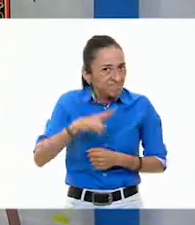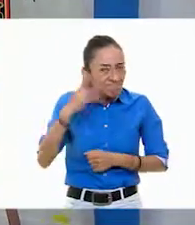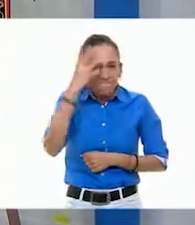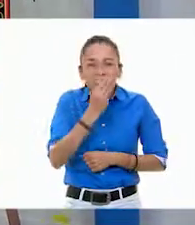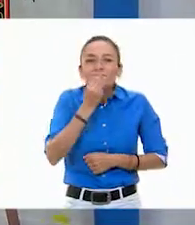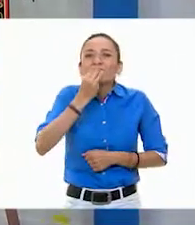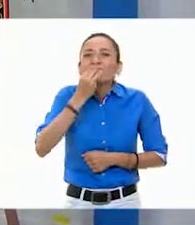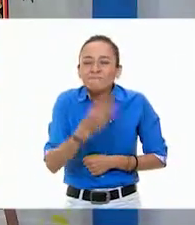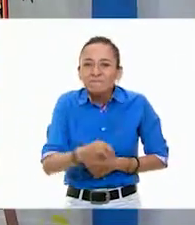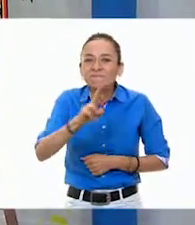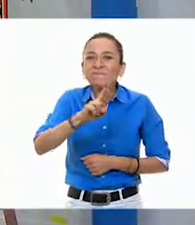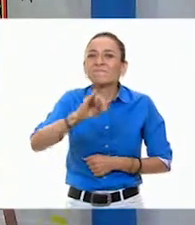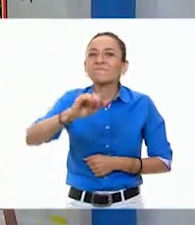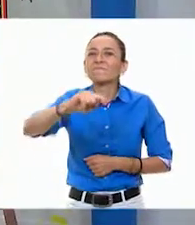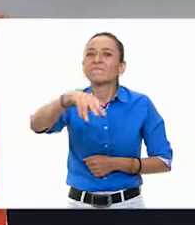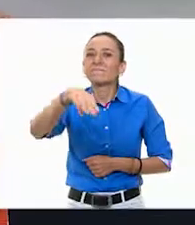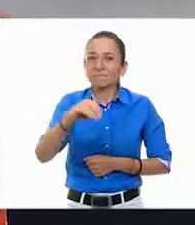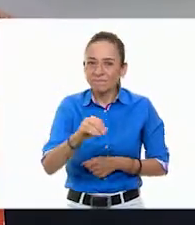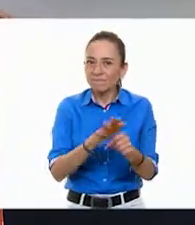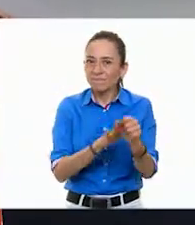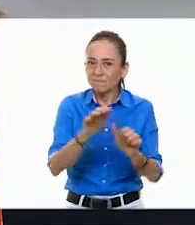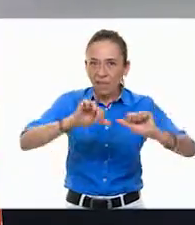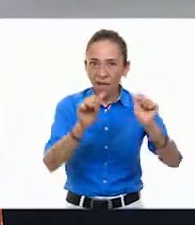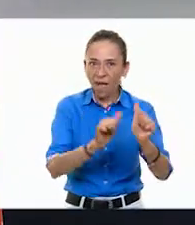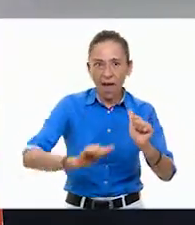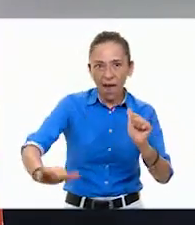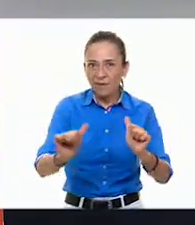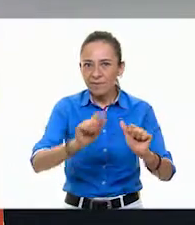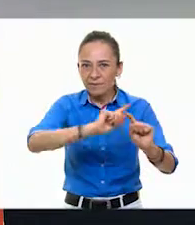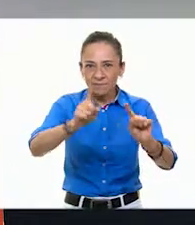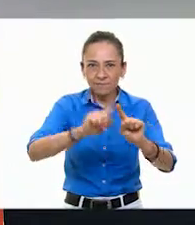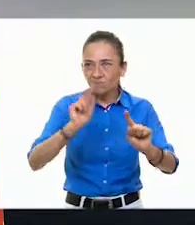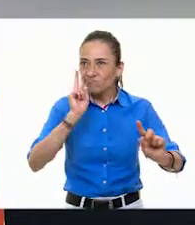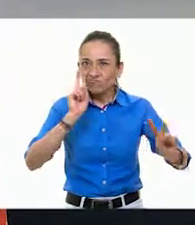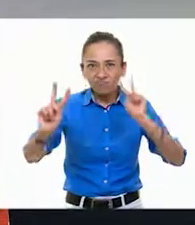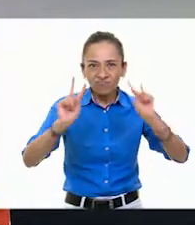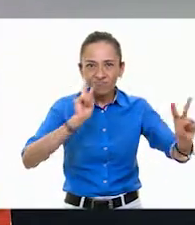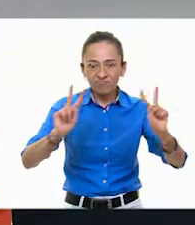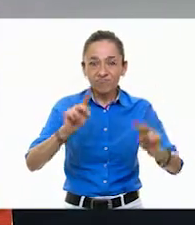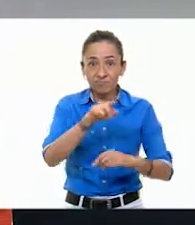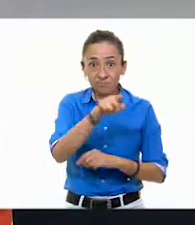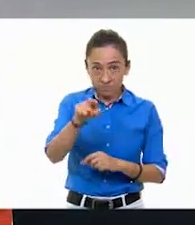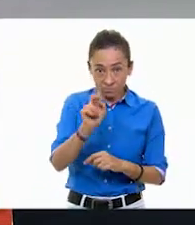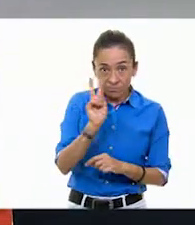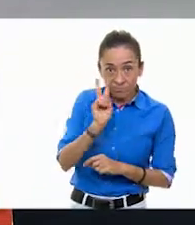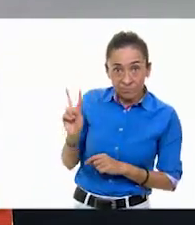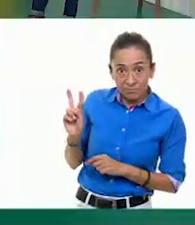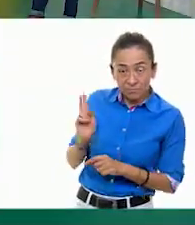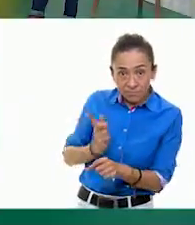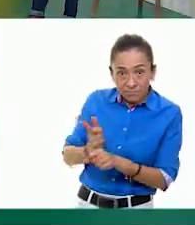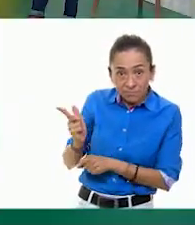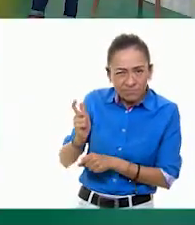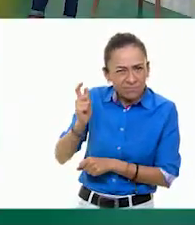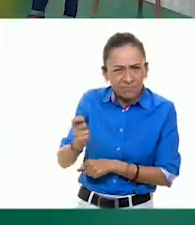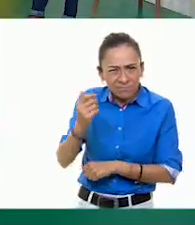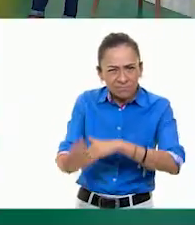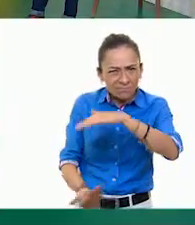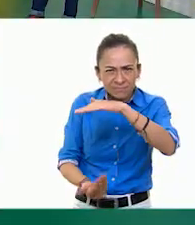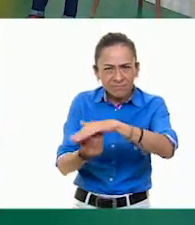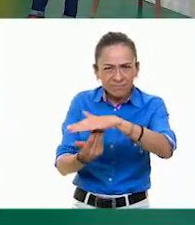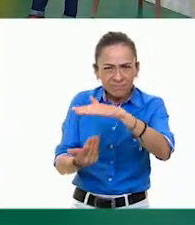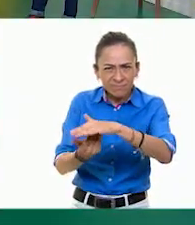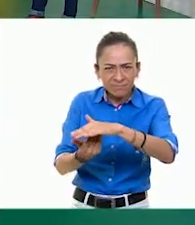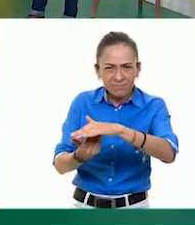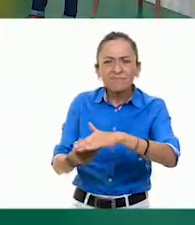artes visuales. Además de que ya, como pueden ver las niñas y los niños desde casa, que tenemos una mesa con varios